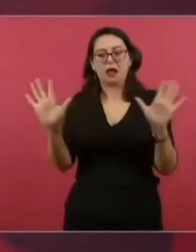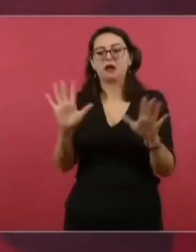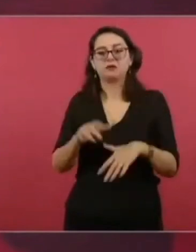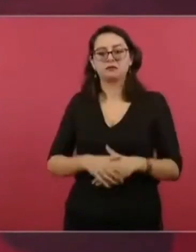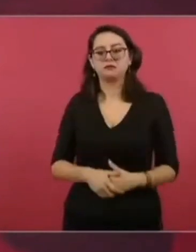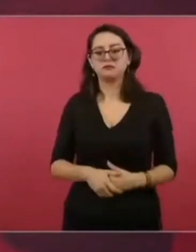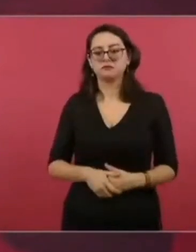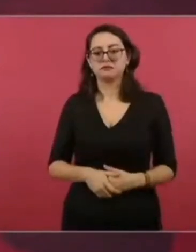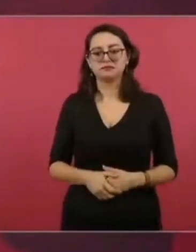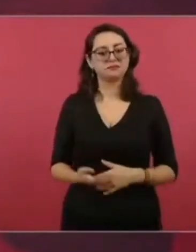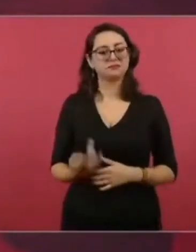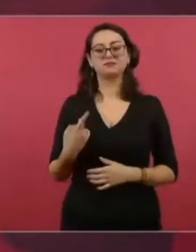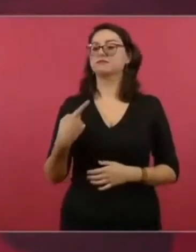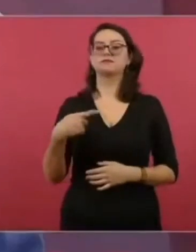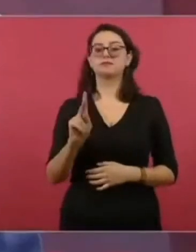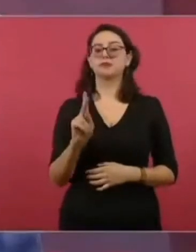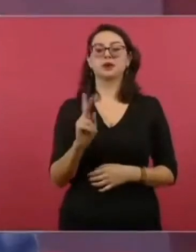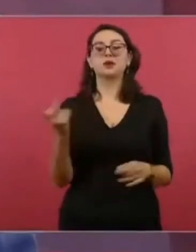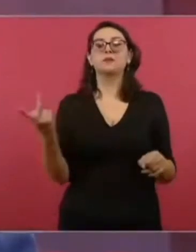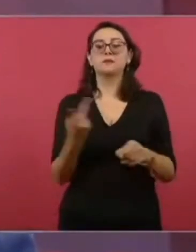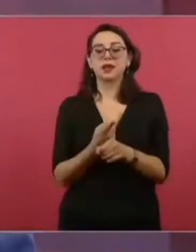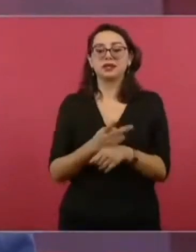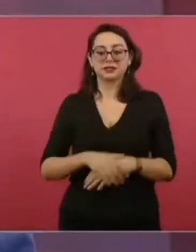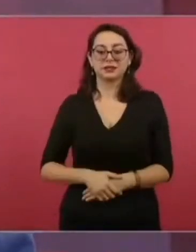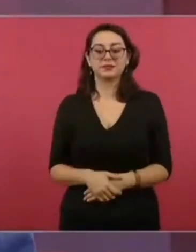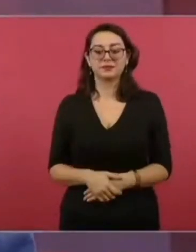se detuvo a dos personas.